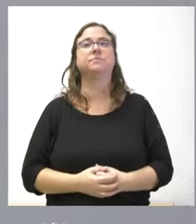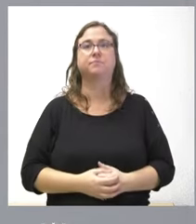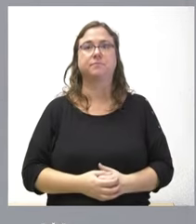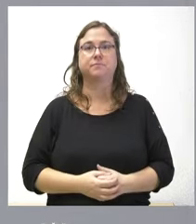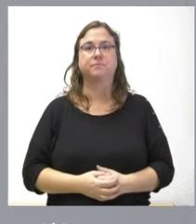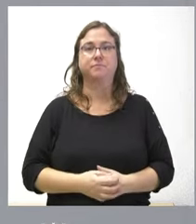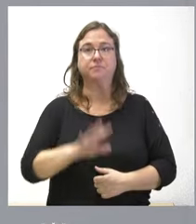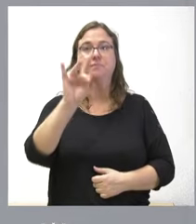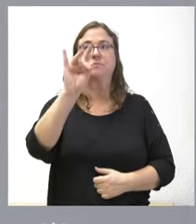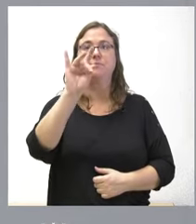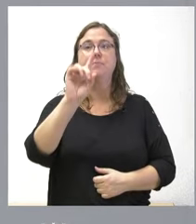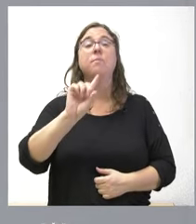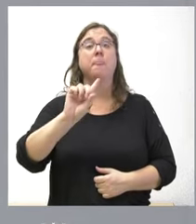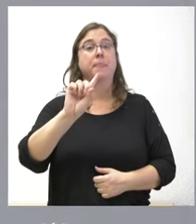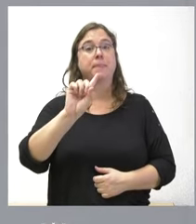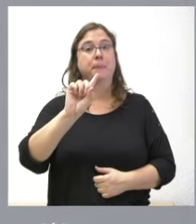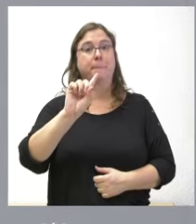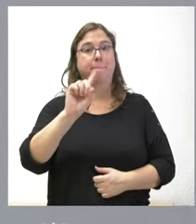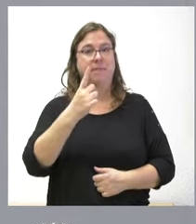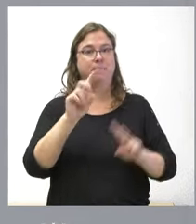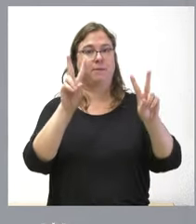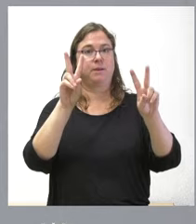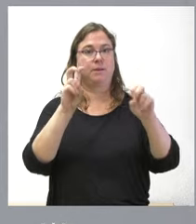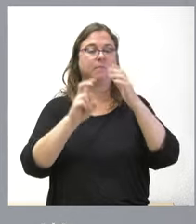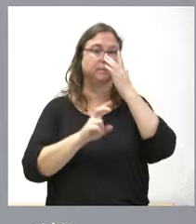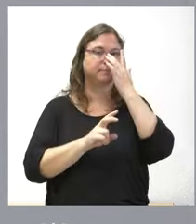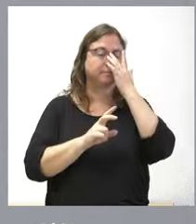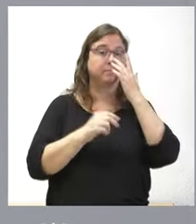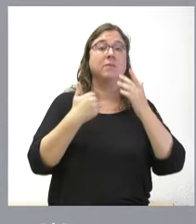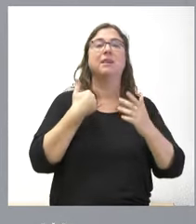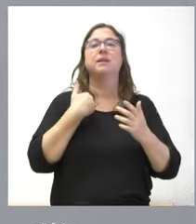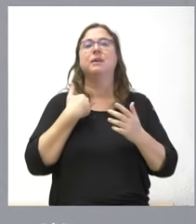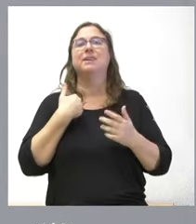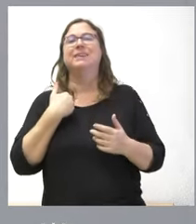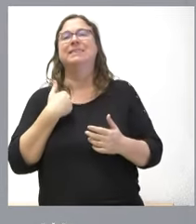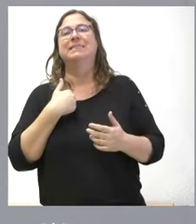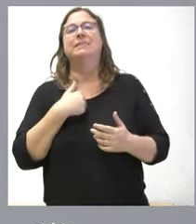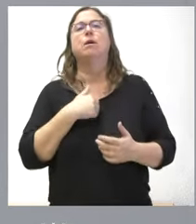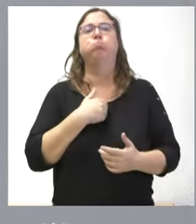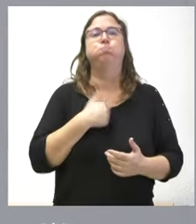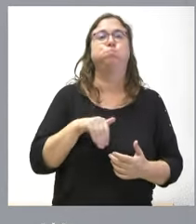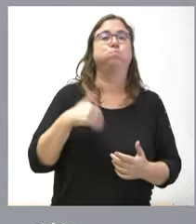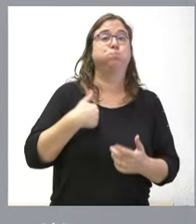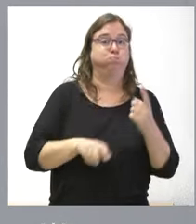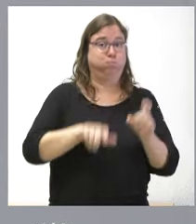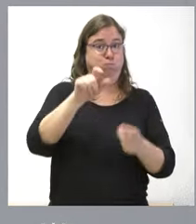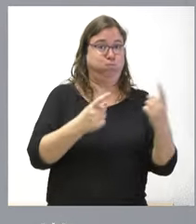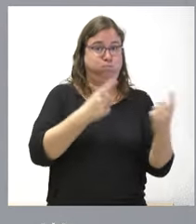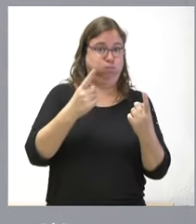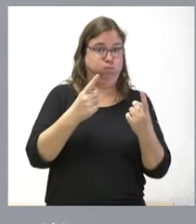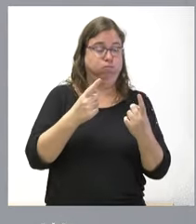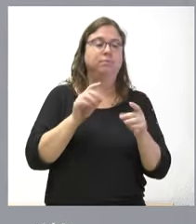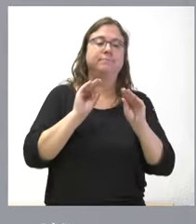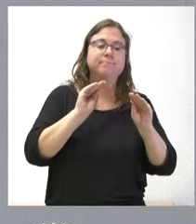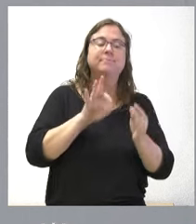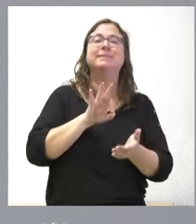Pues sí sobre la primera cuestión ha habido ya algunas personas que han sido asignadas para ese servicio